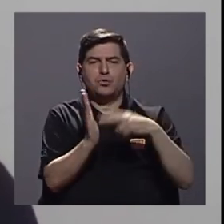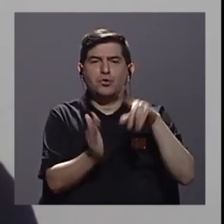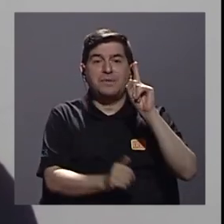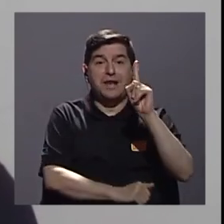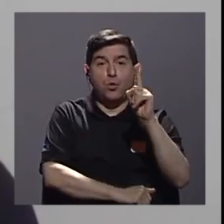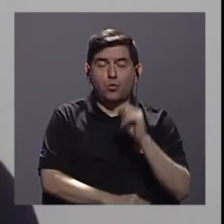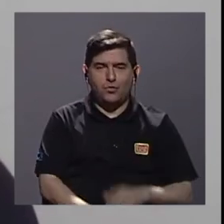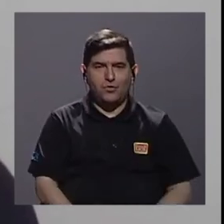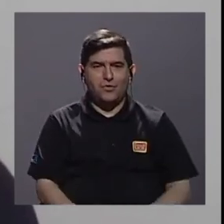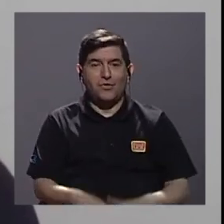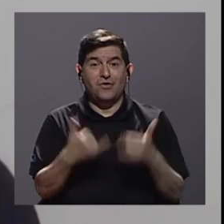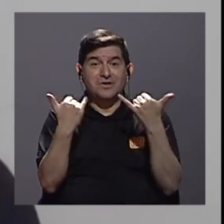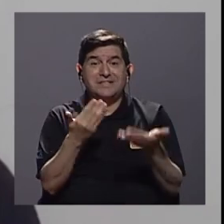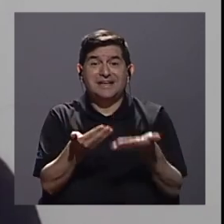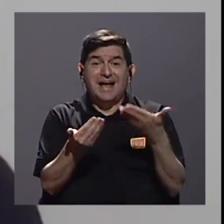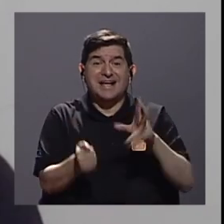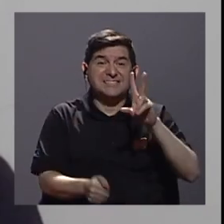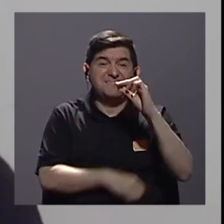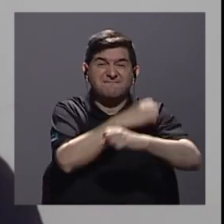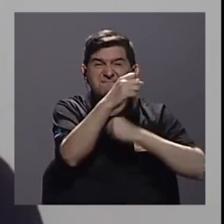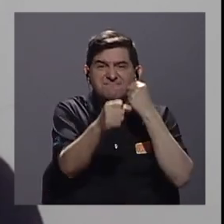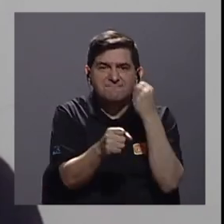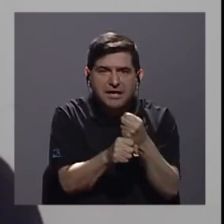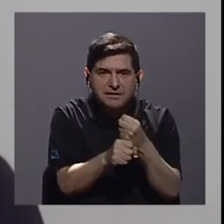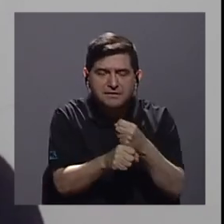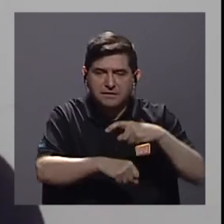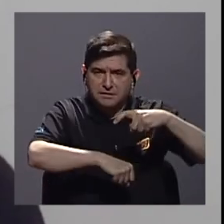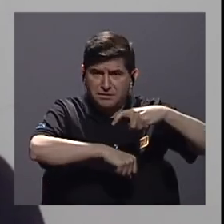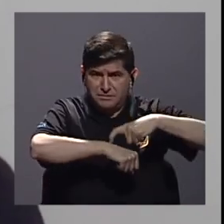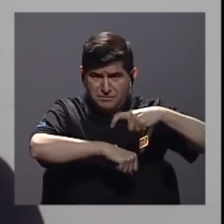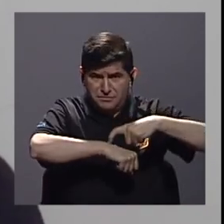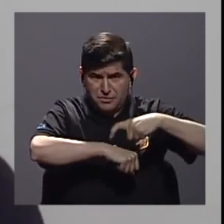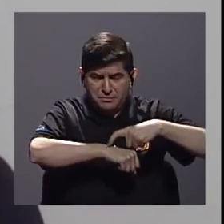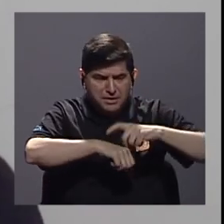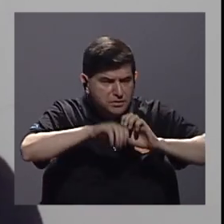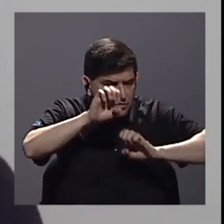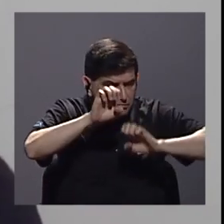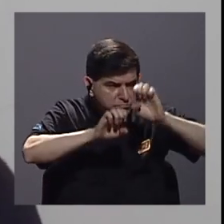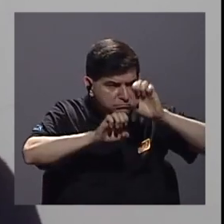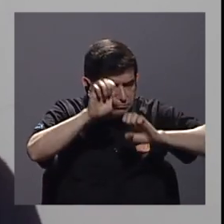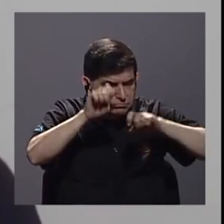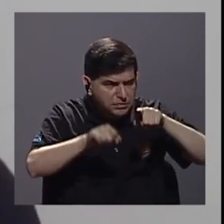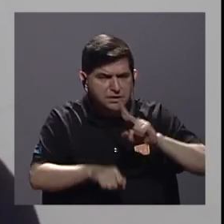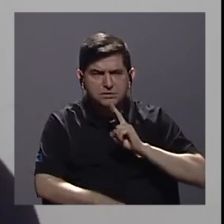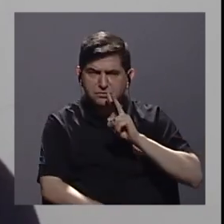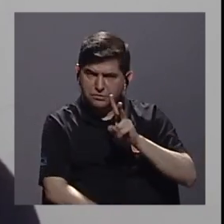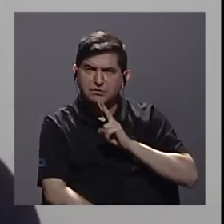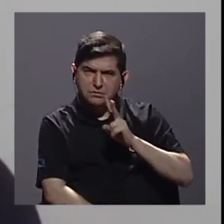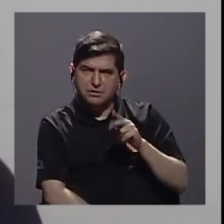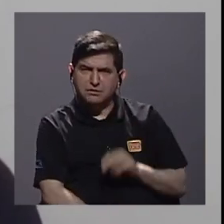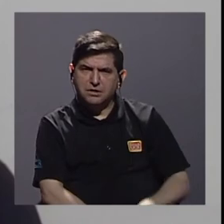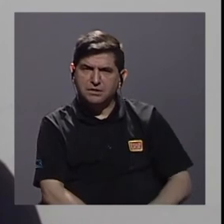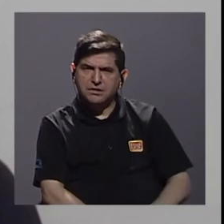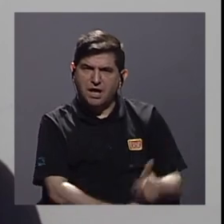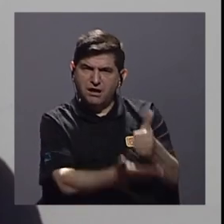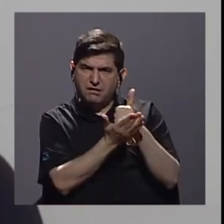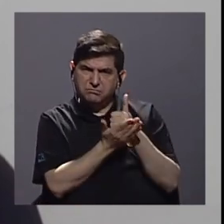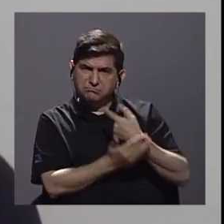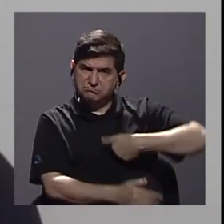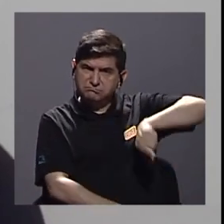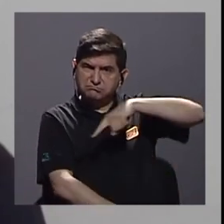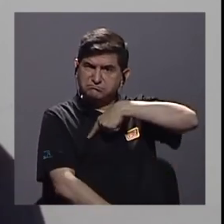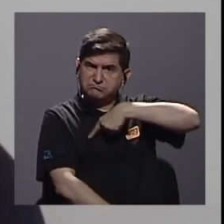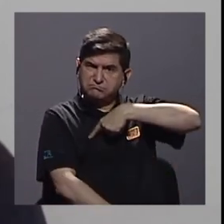vamos a cumplir 20 años y es momento en el que evaluemos si eso realmente nos está sirviendo